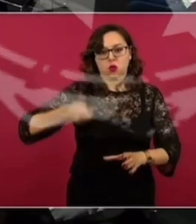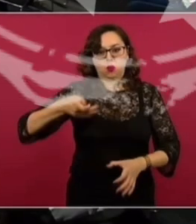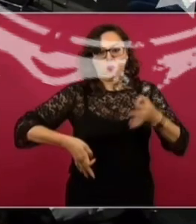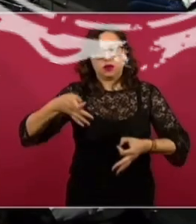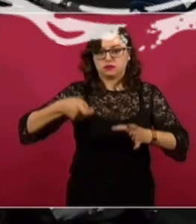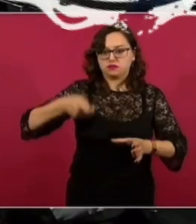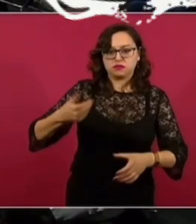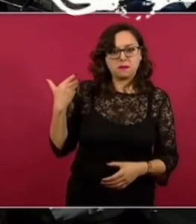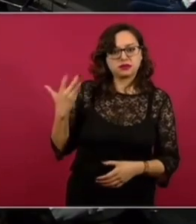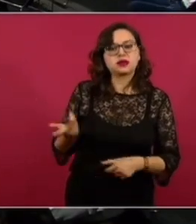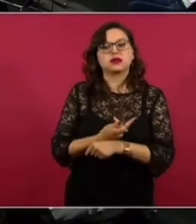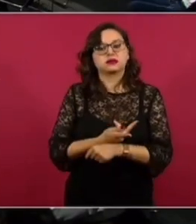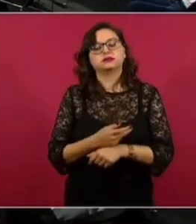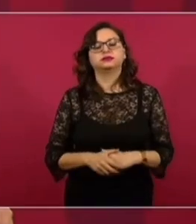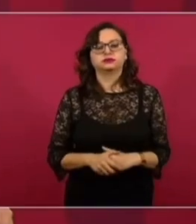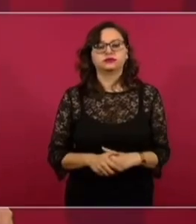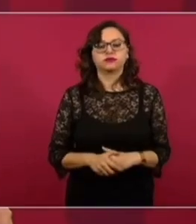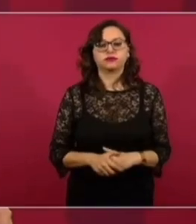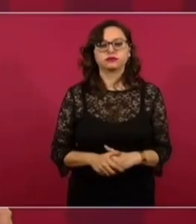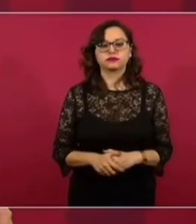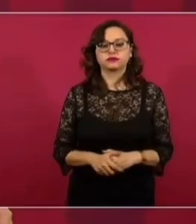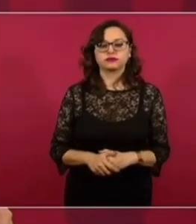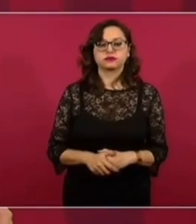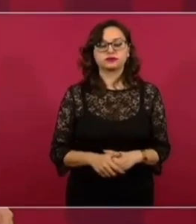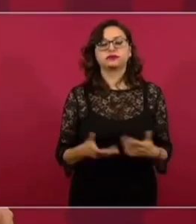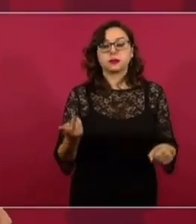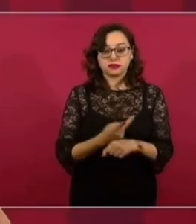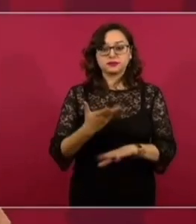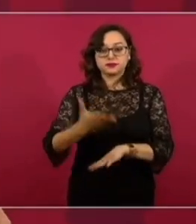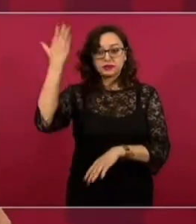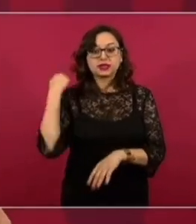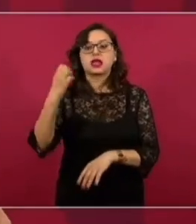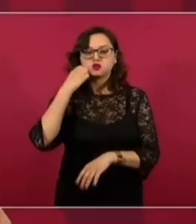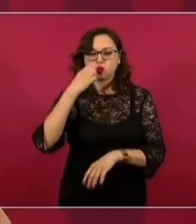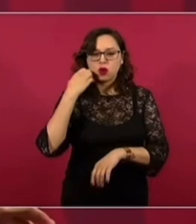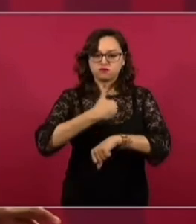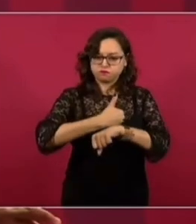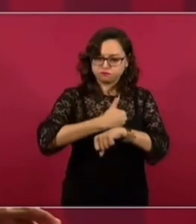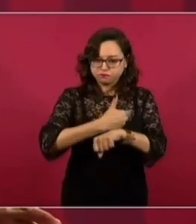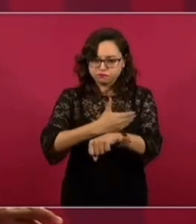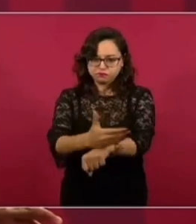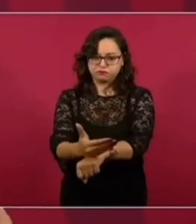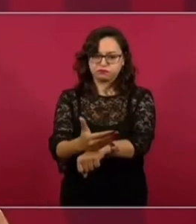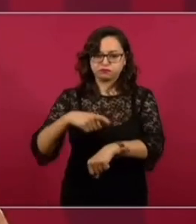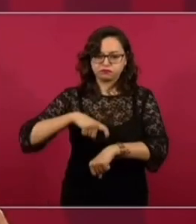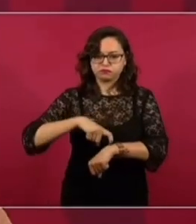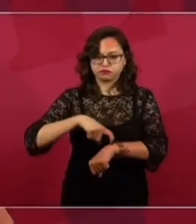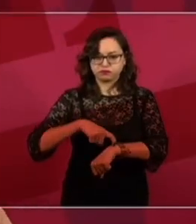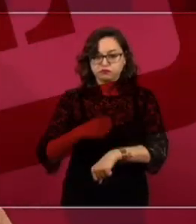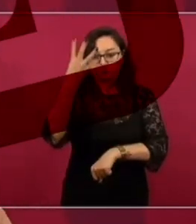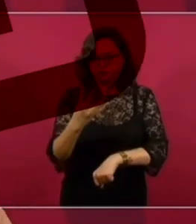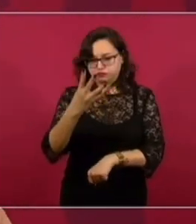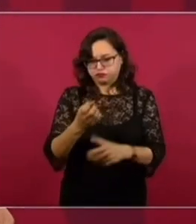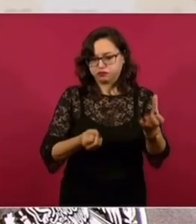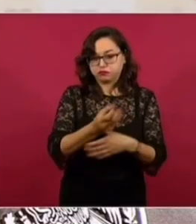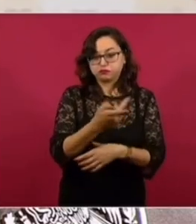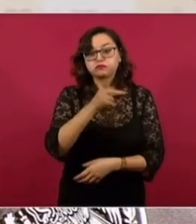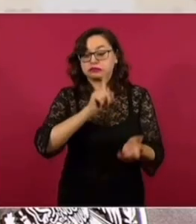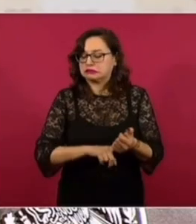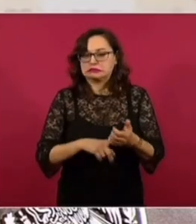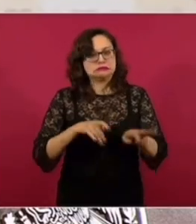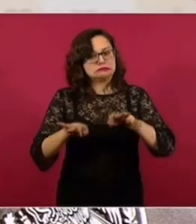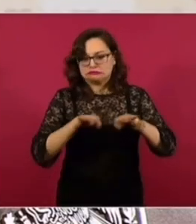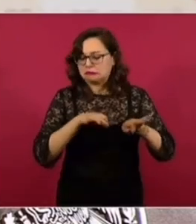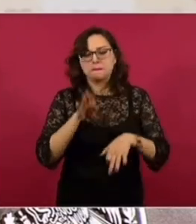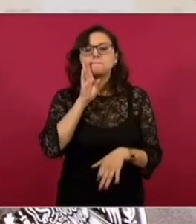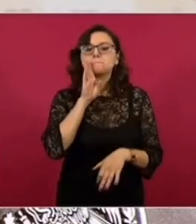Lo explicaron, lo que era la llamada escuela de tiempo completo, que no funcionaba adecuadamente porque